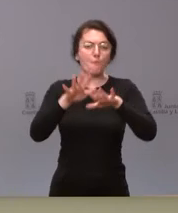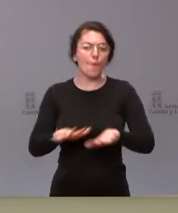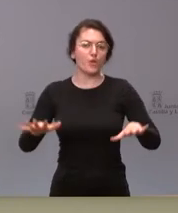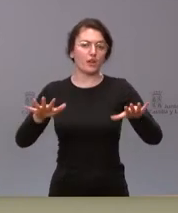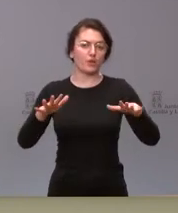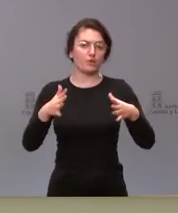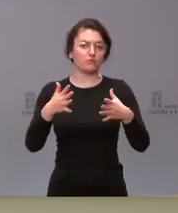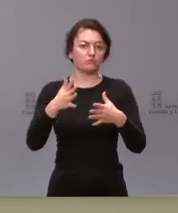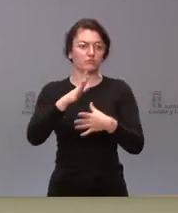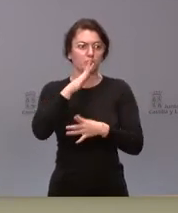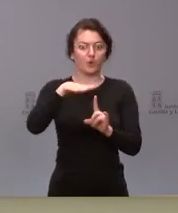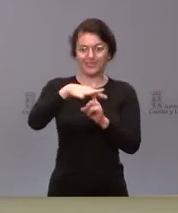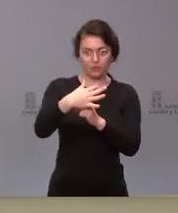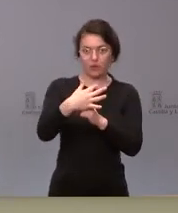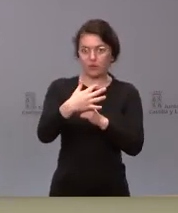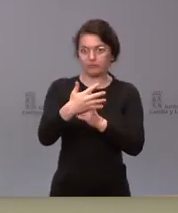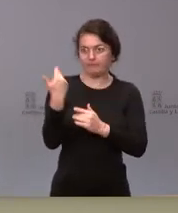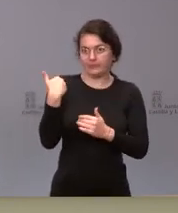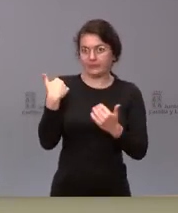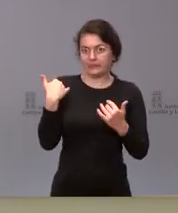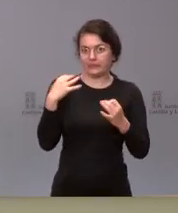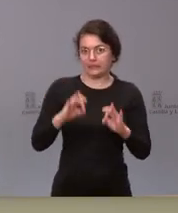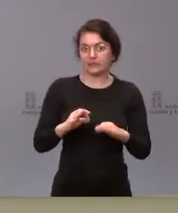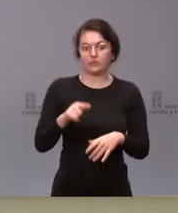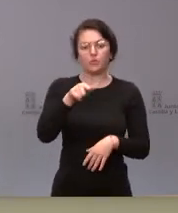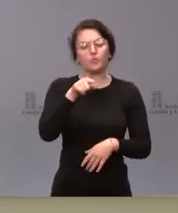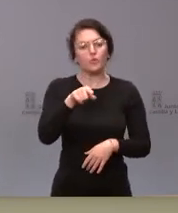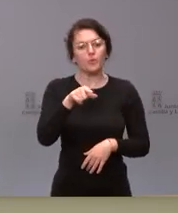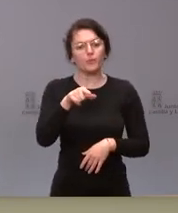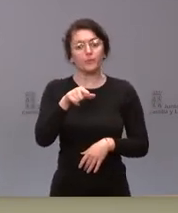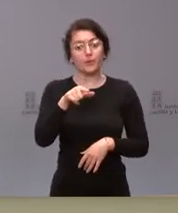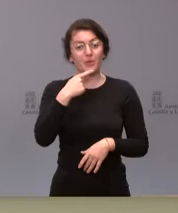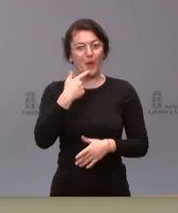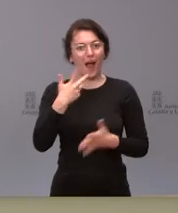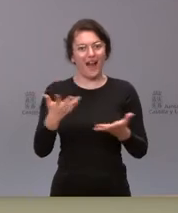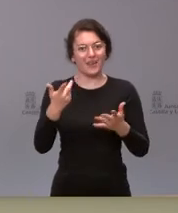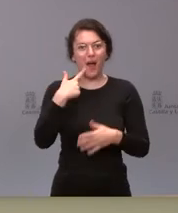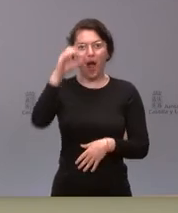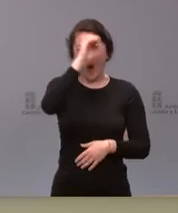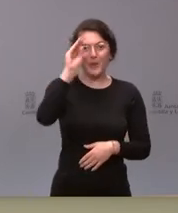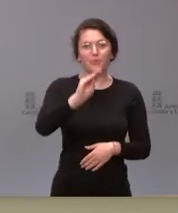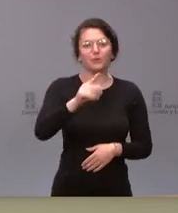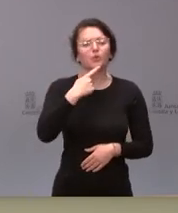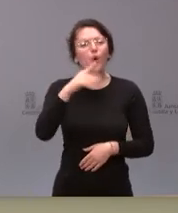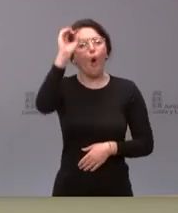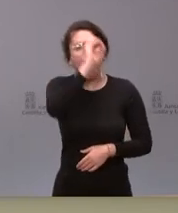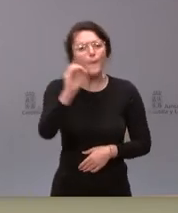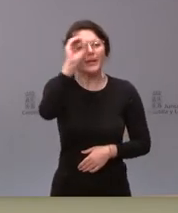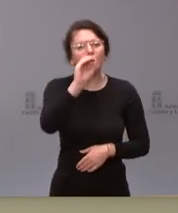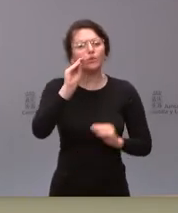que nos invita a plantear su opinión ¿qué opina de lo ocurrido en las Cortes en este Pleno? Gracias